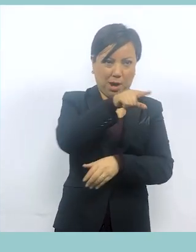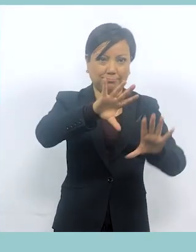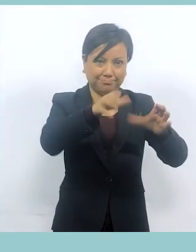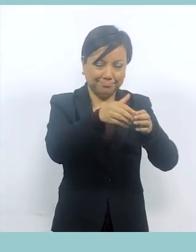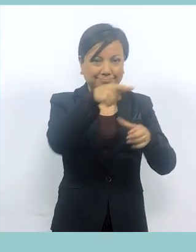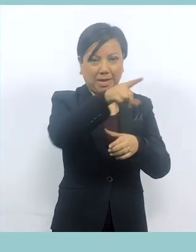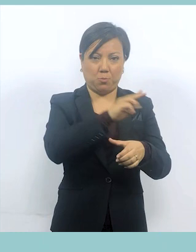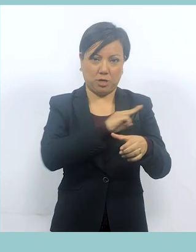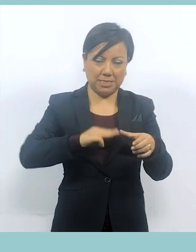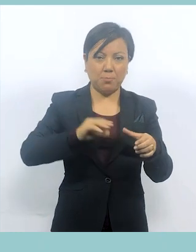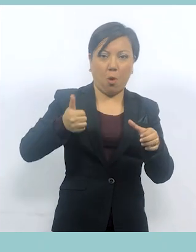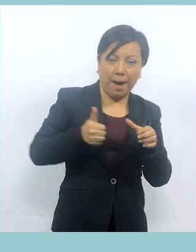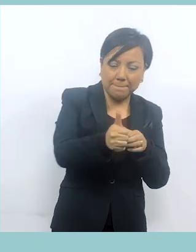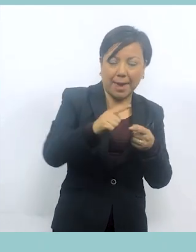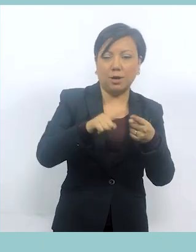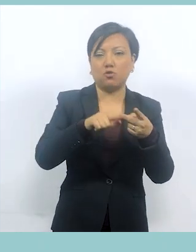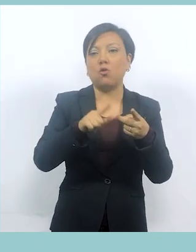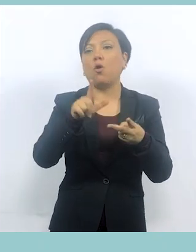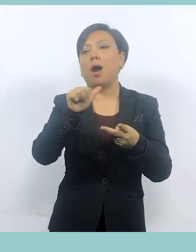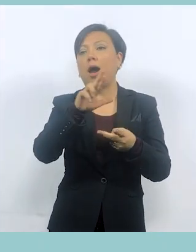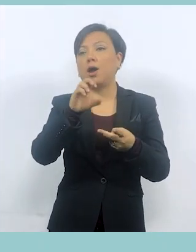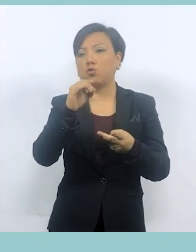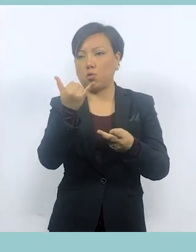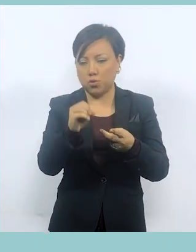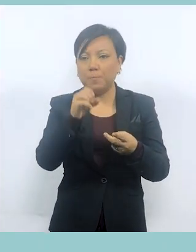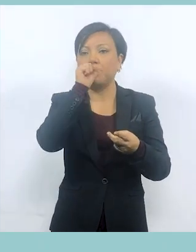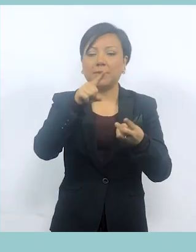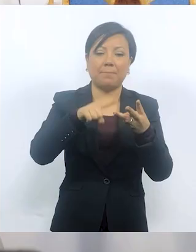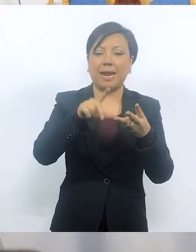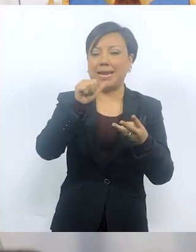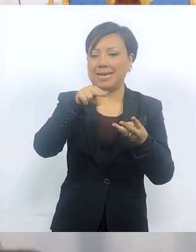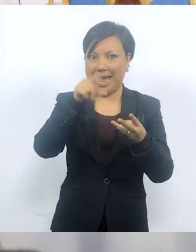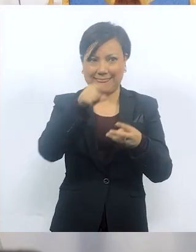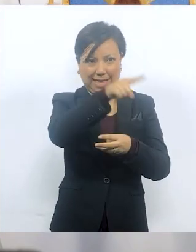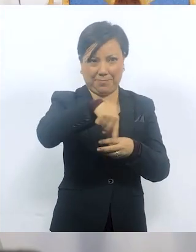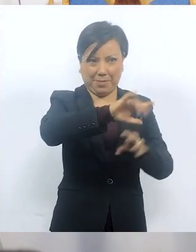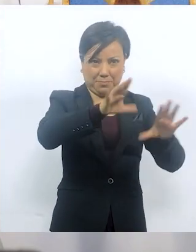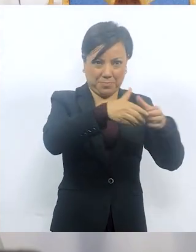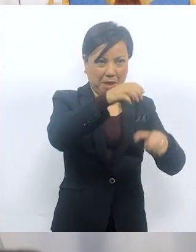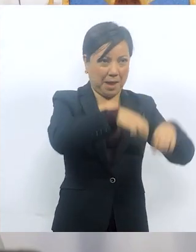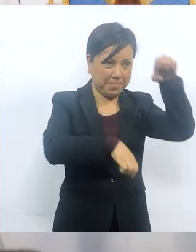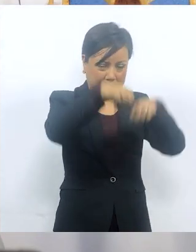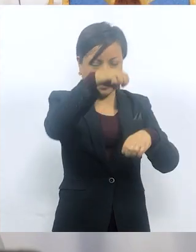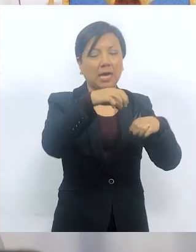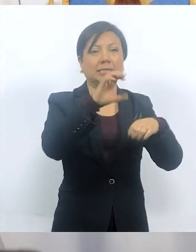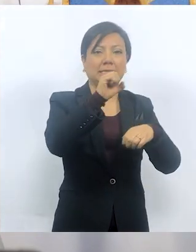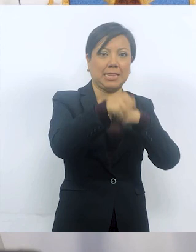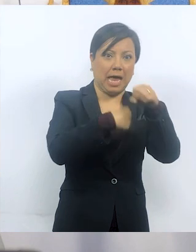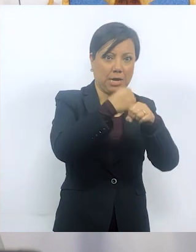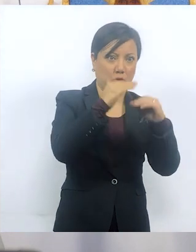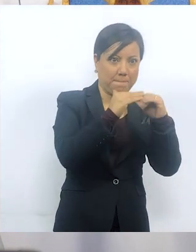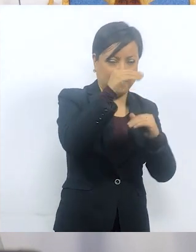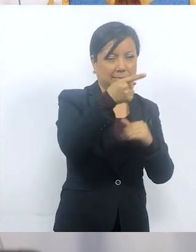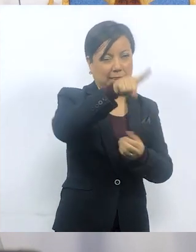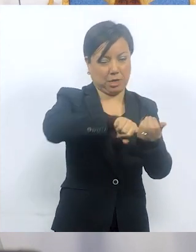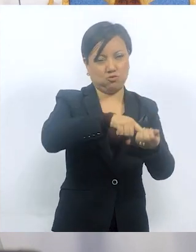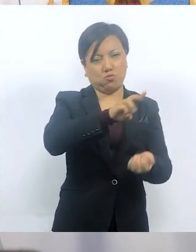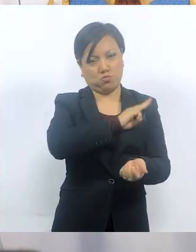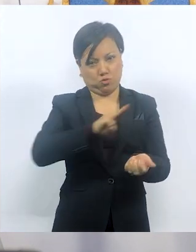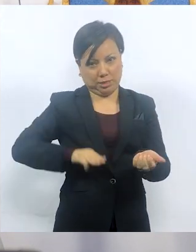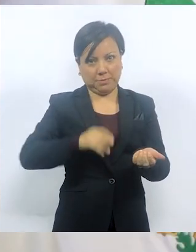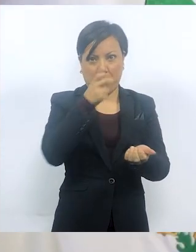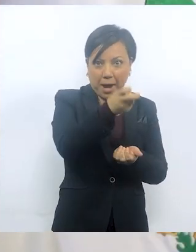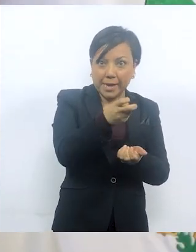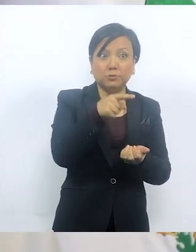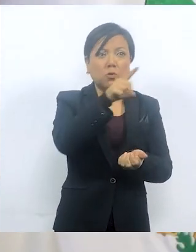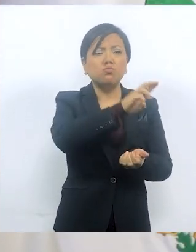entre adultos mayores de Amealco, Arroyo Seco y Landa de Matamoros, con el propósito de inmunizar a la población mayor de 60 años de dichos municipios.